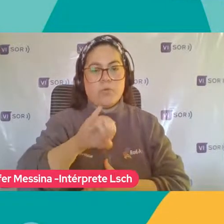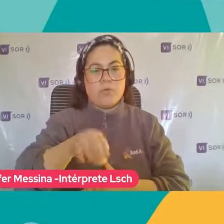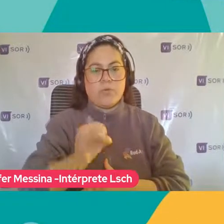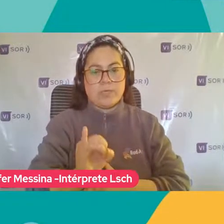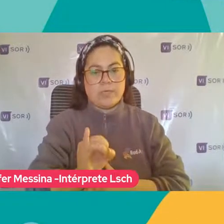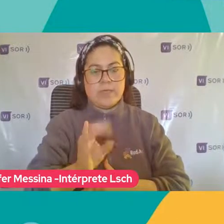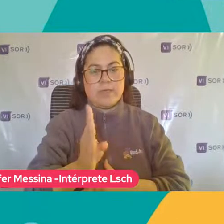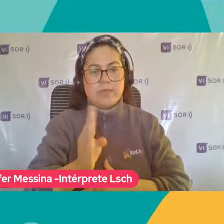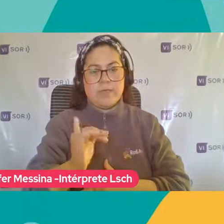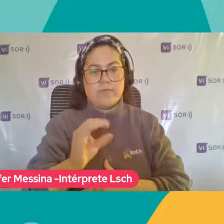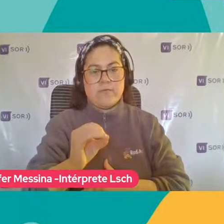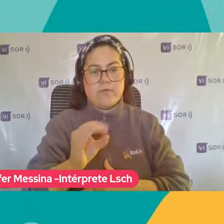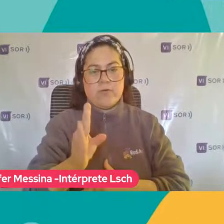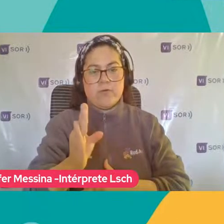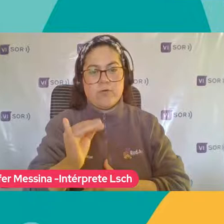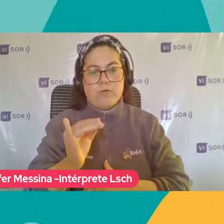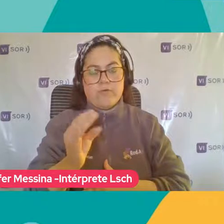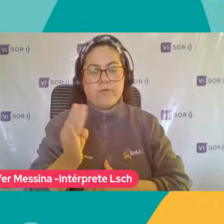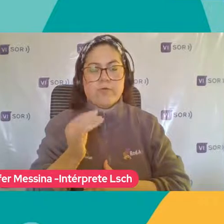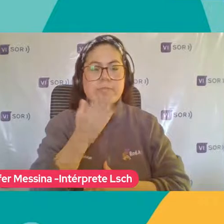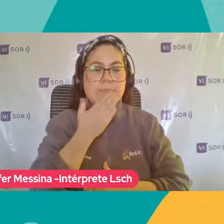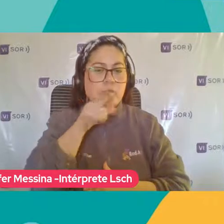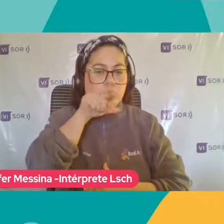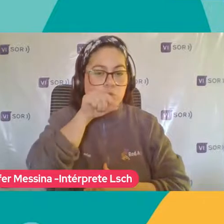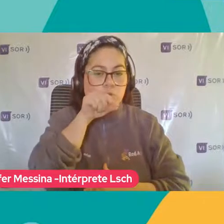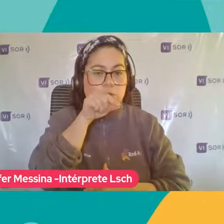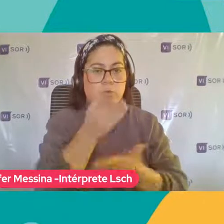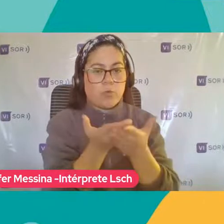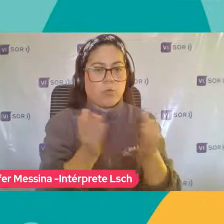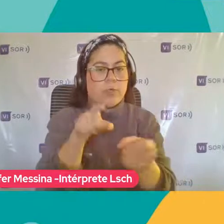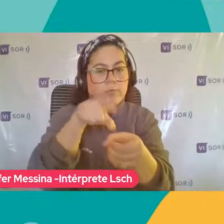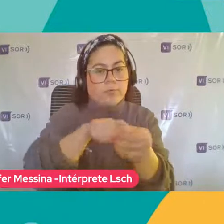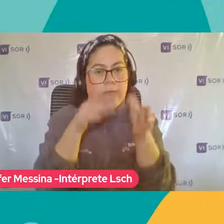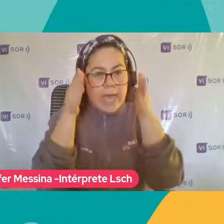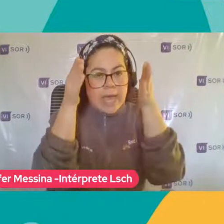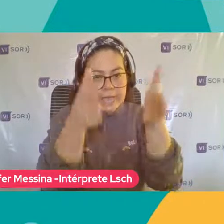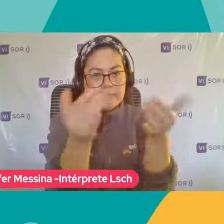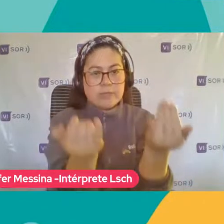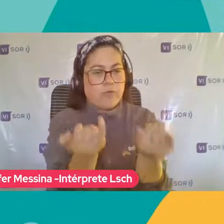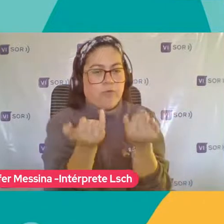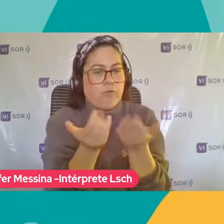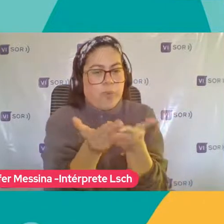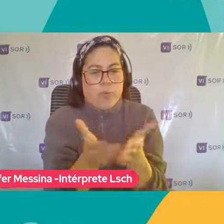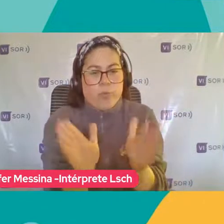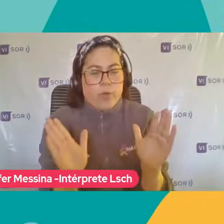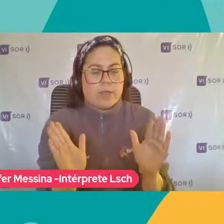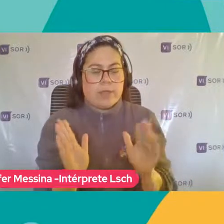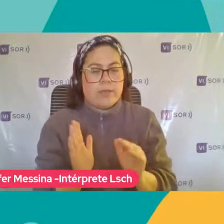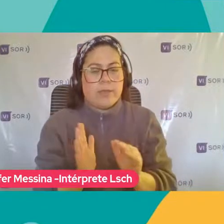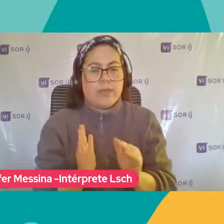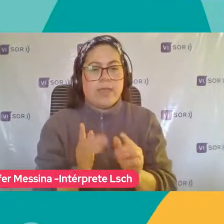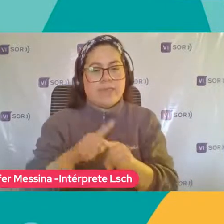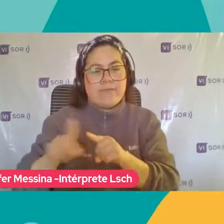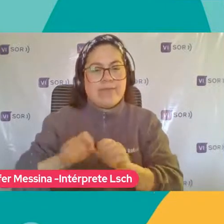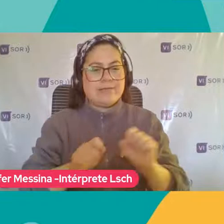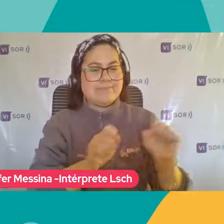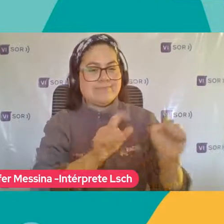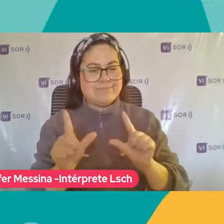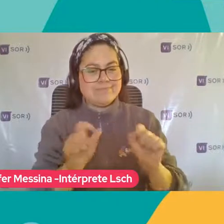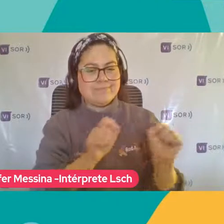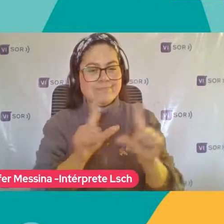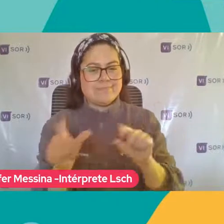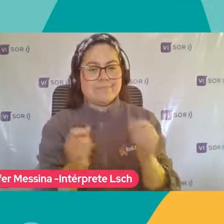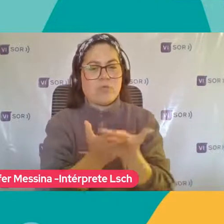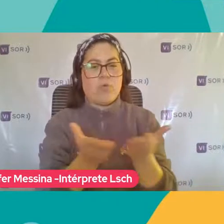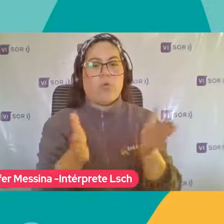también A través de nuestro Twitter Junji Bío Bío Y ahí van a estar Muy atentos también A las distintas publicaciones Para que usted y